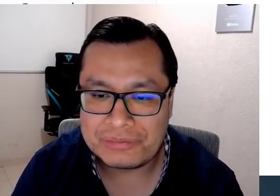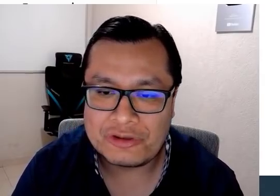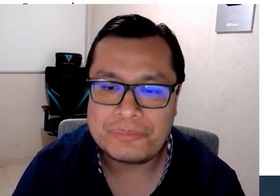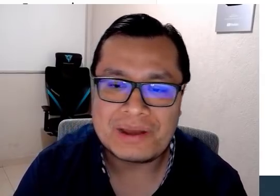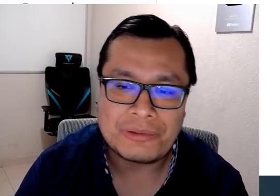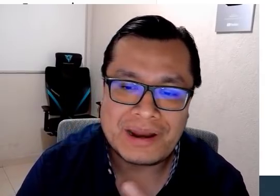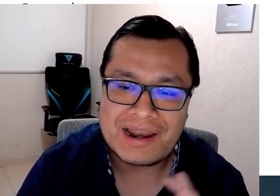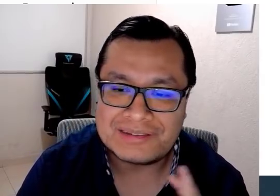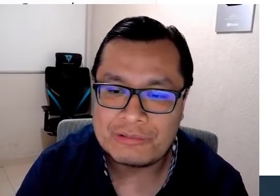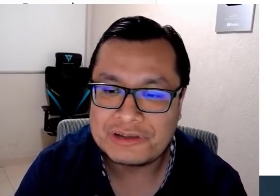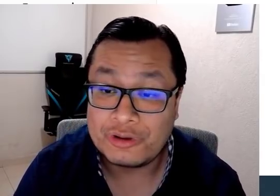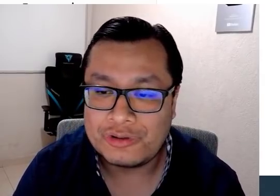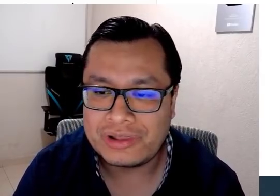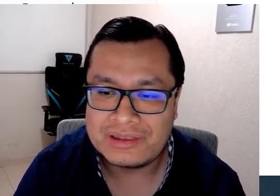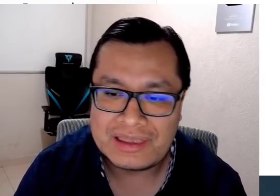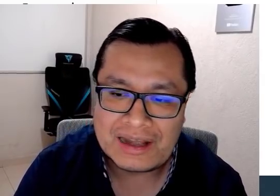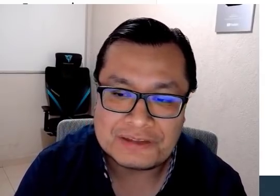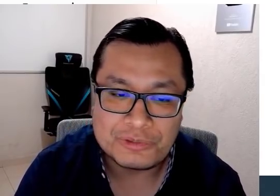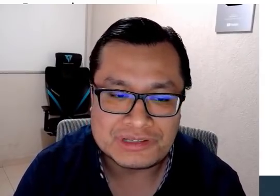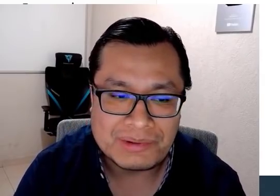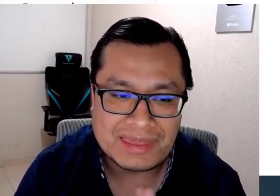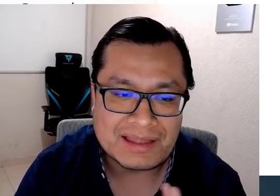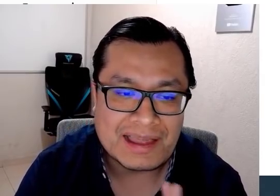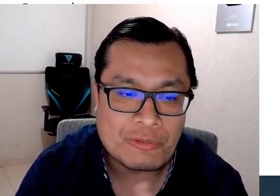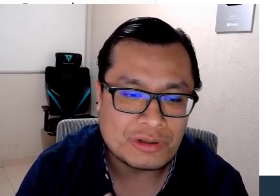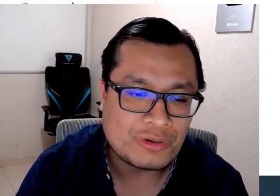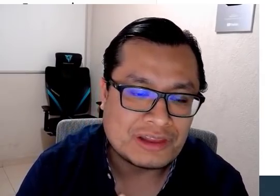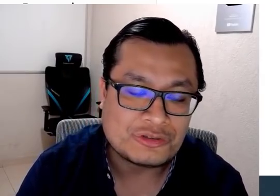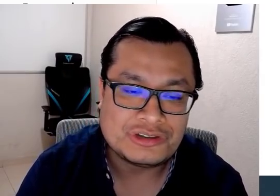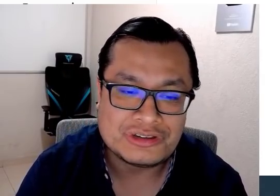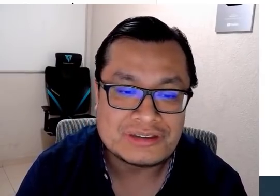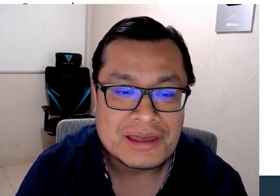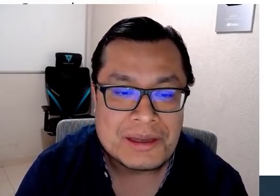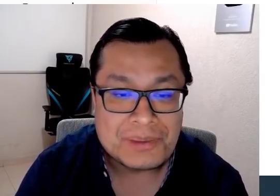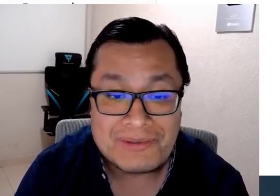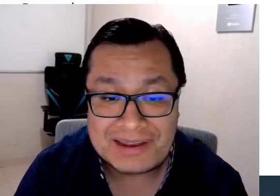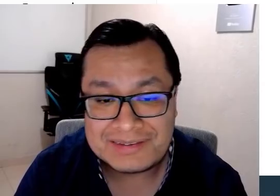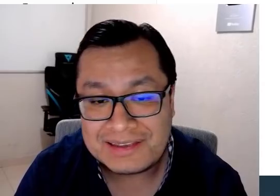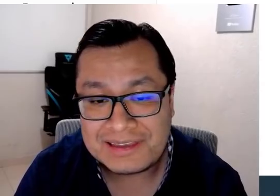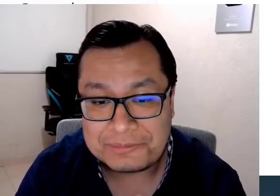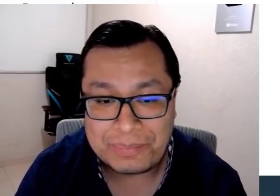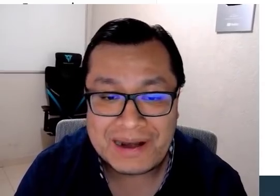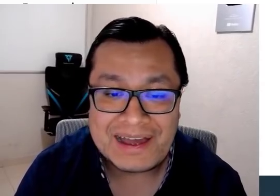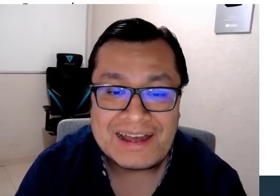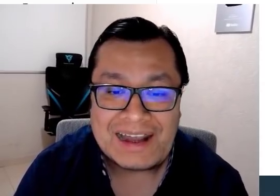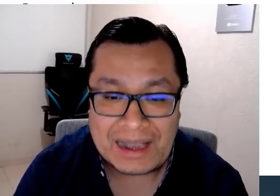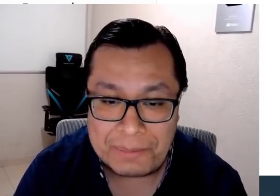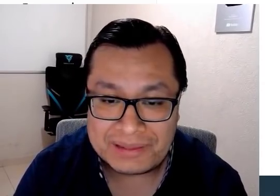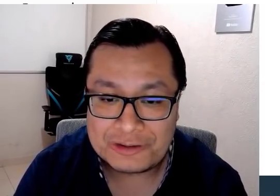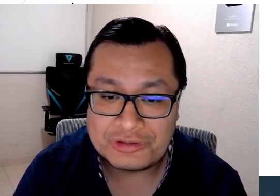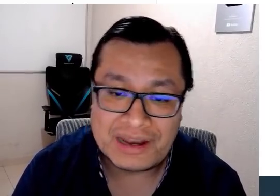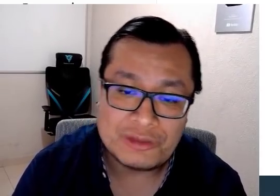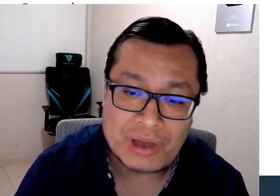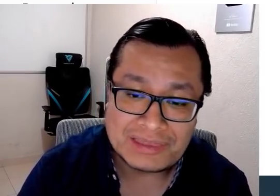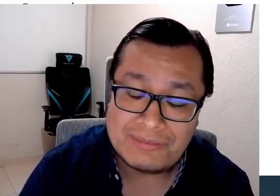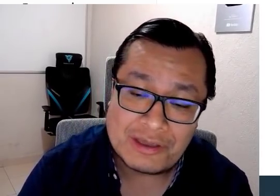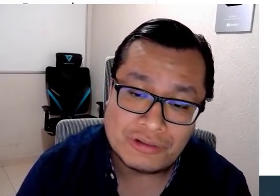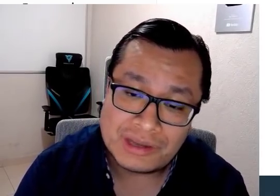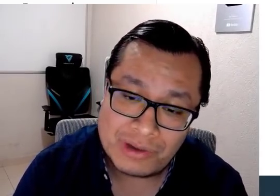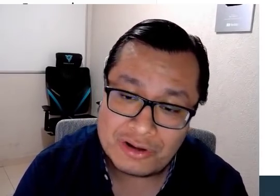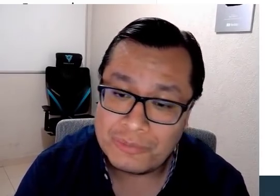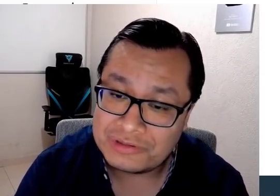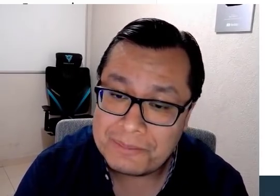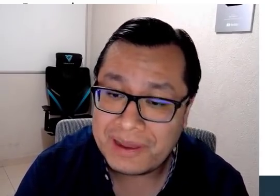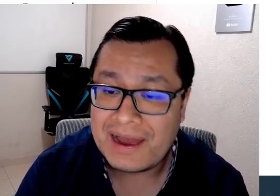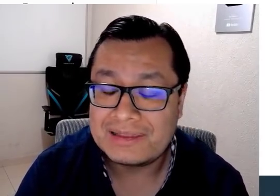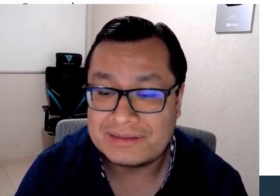Manuel López Obrador para volver a las aulas con orden y responsabilidad de acuerdo con las condiciones prevalecientes para reprender su tarea educativa y